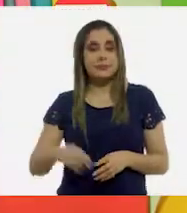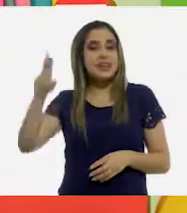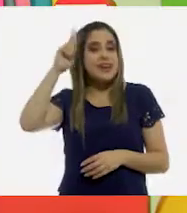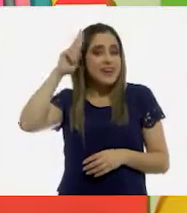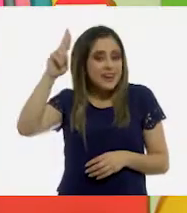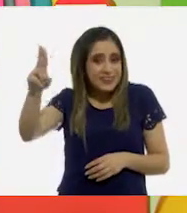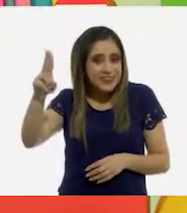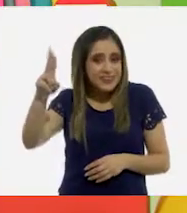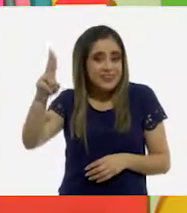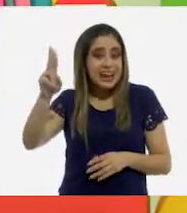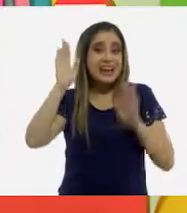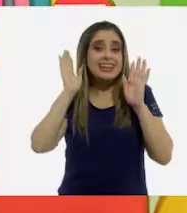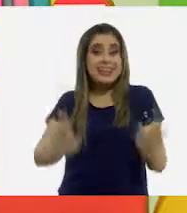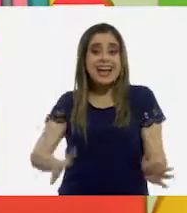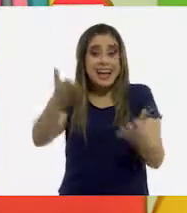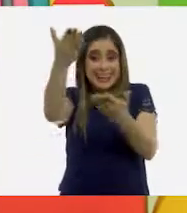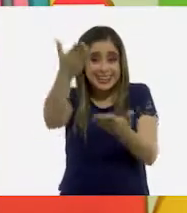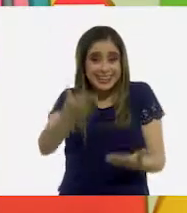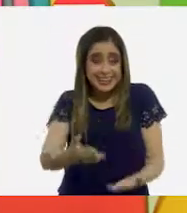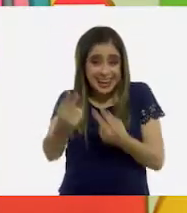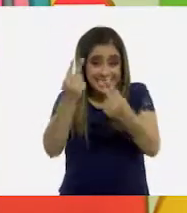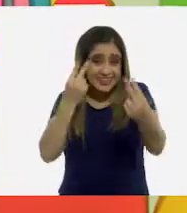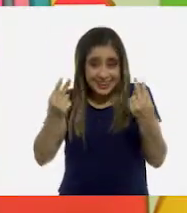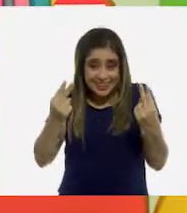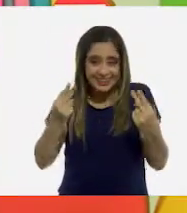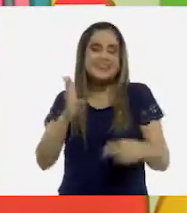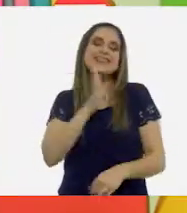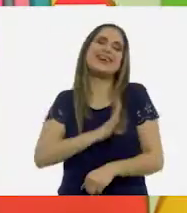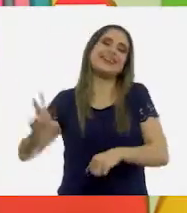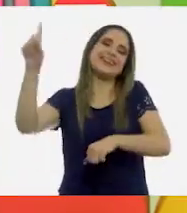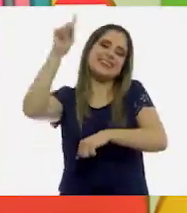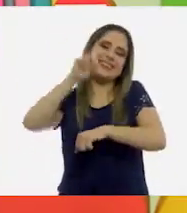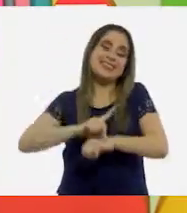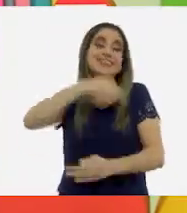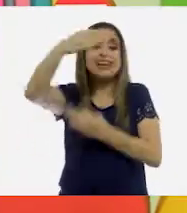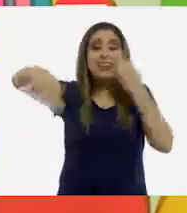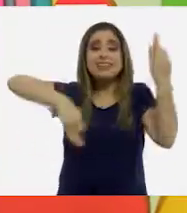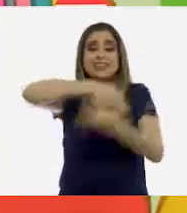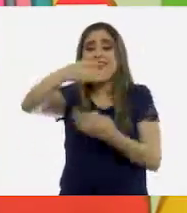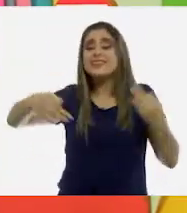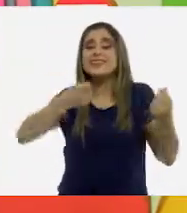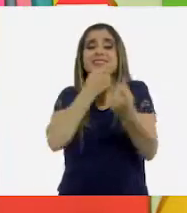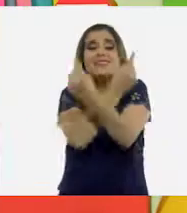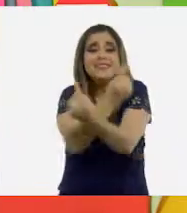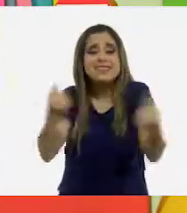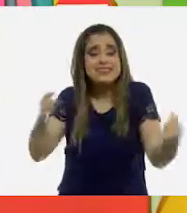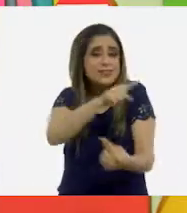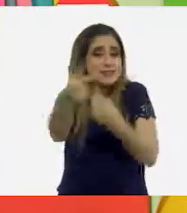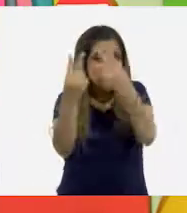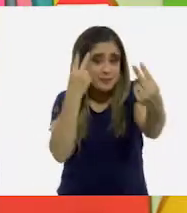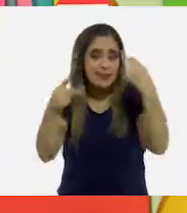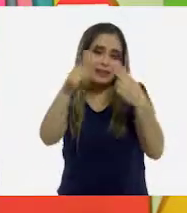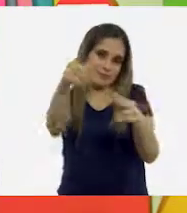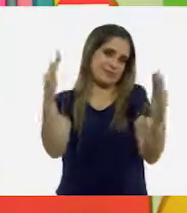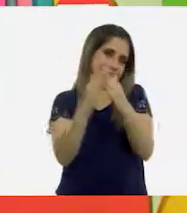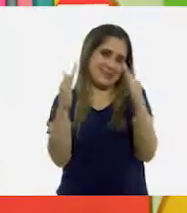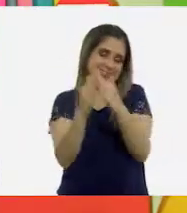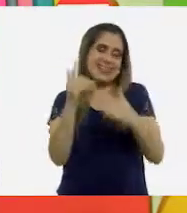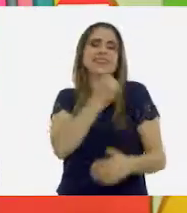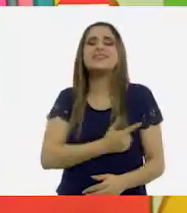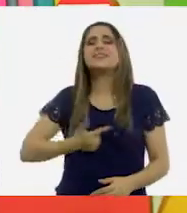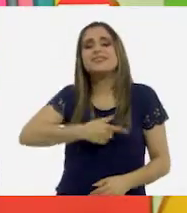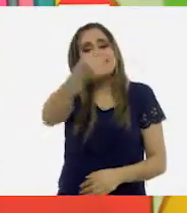¡Hola! Ya llegaron. Muy buenos días a todas las niñas y los niños que nos ven desde casa. Qué gusto